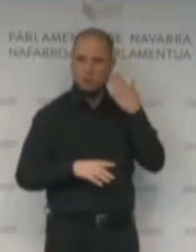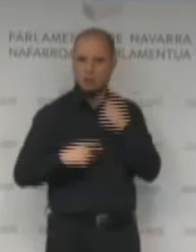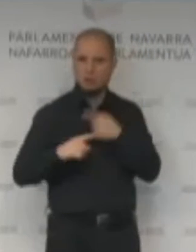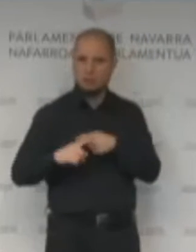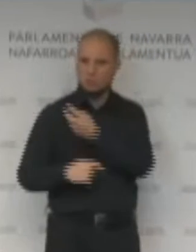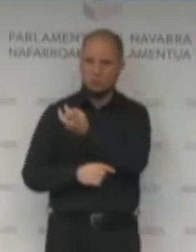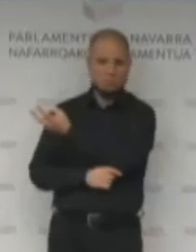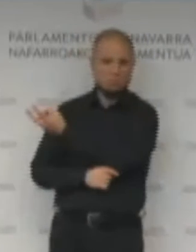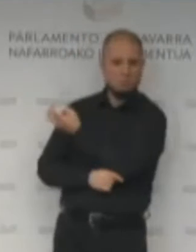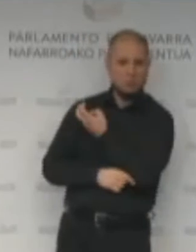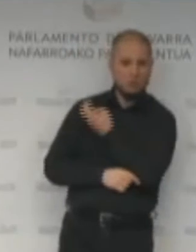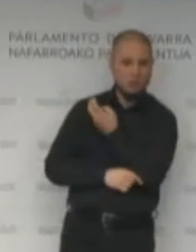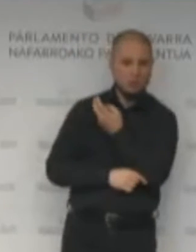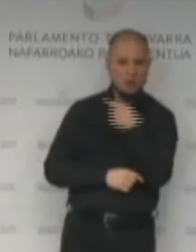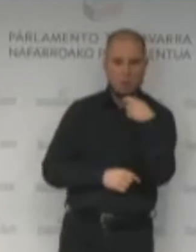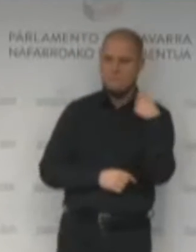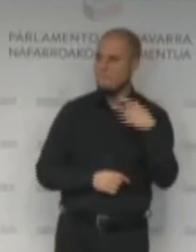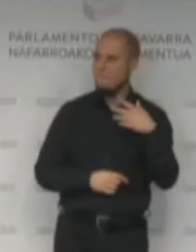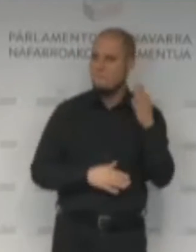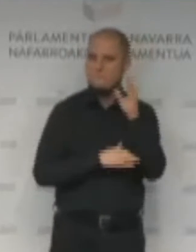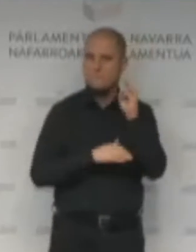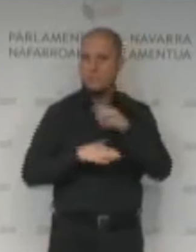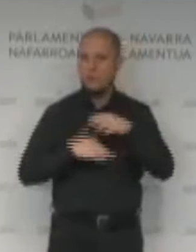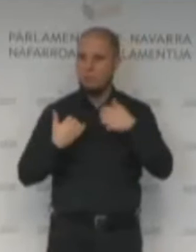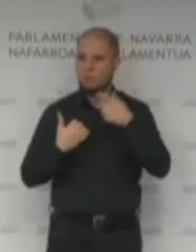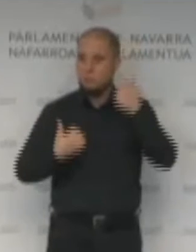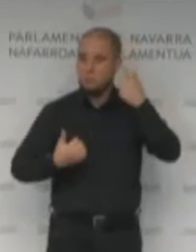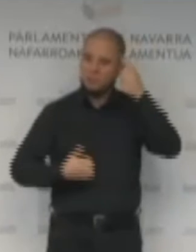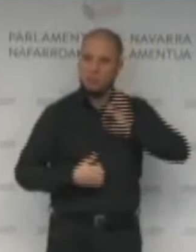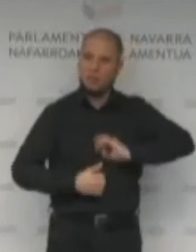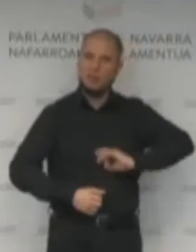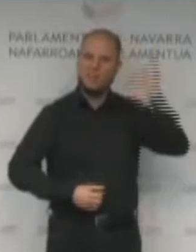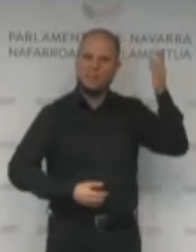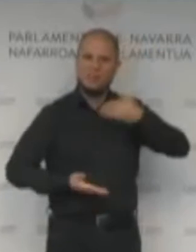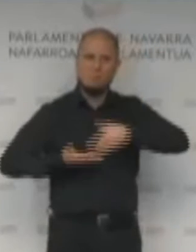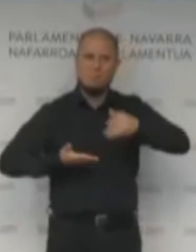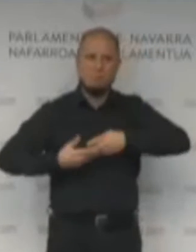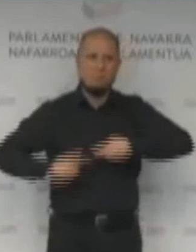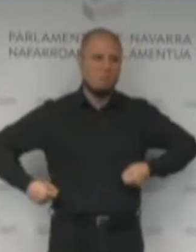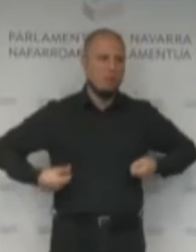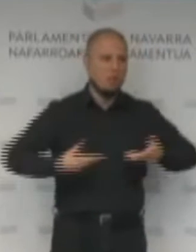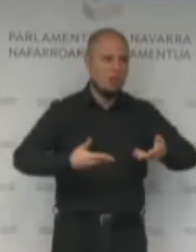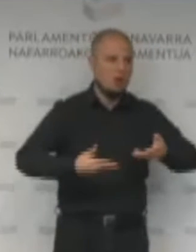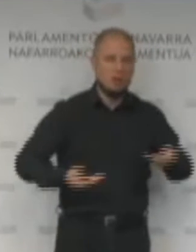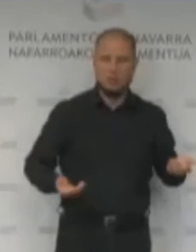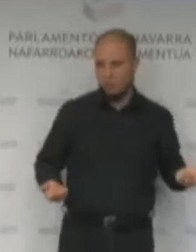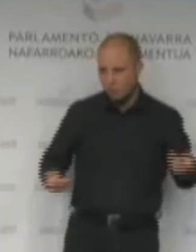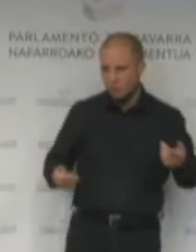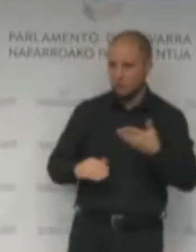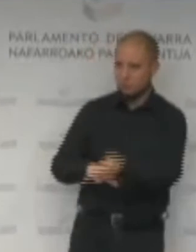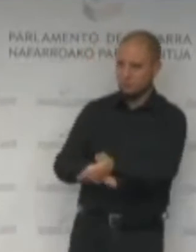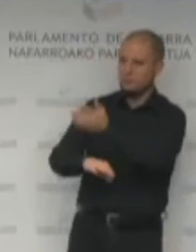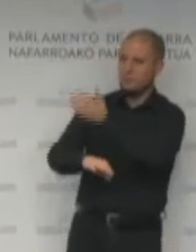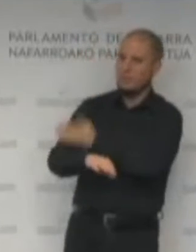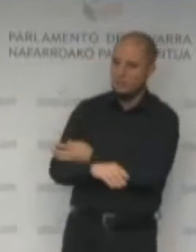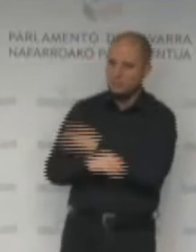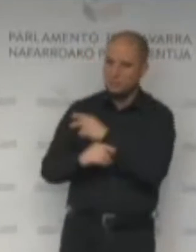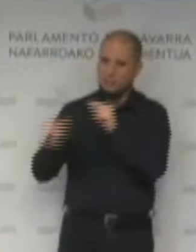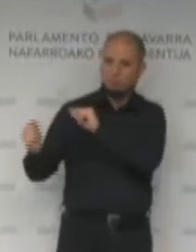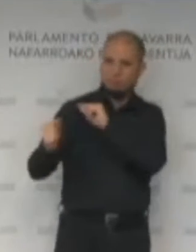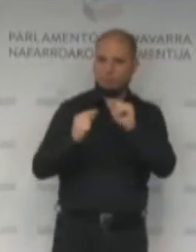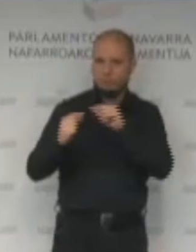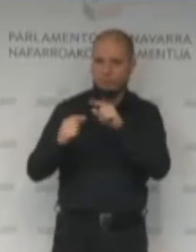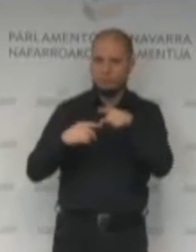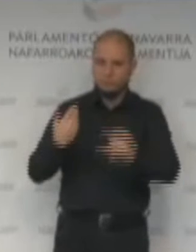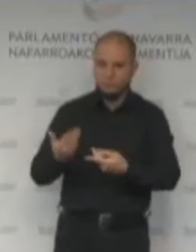con ideas millonarias que decimos que que contrastar y hay que compartir primero, porque resulta